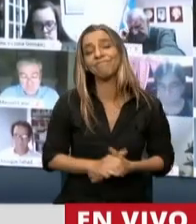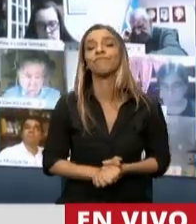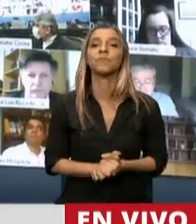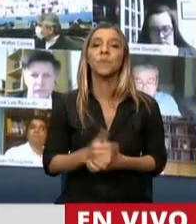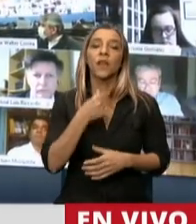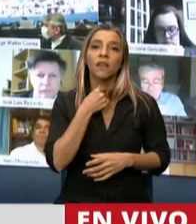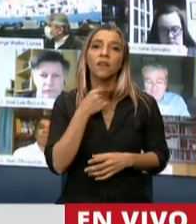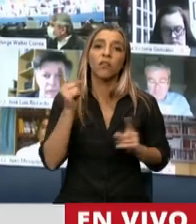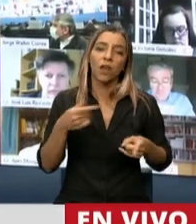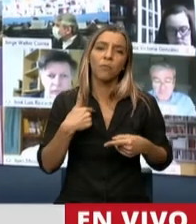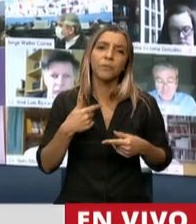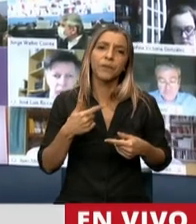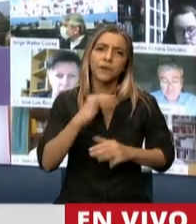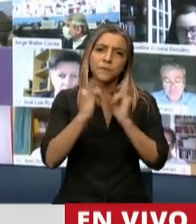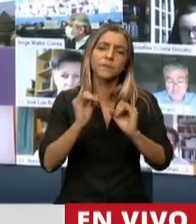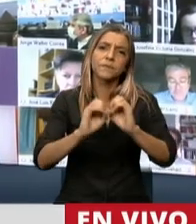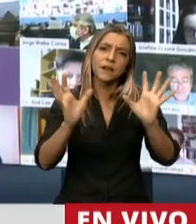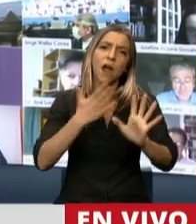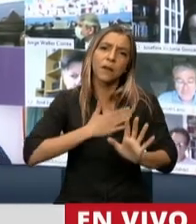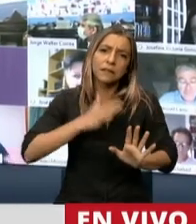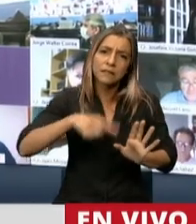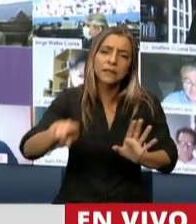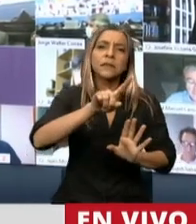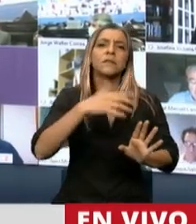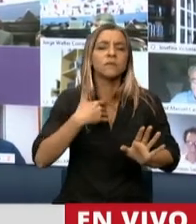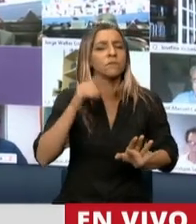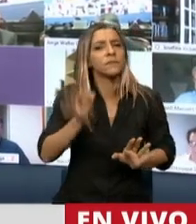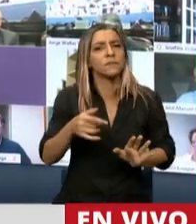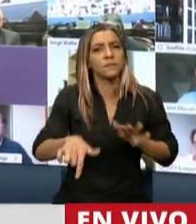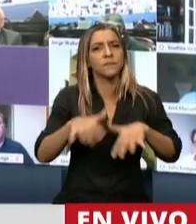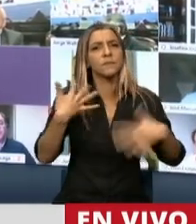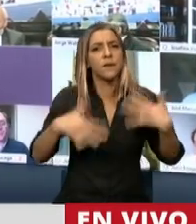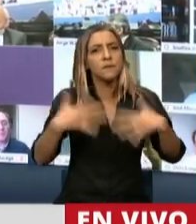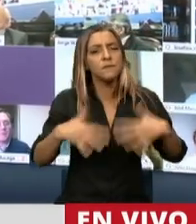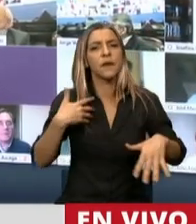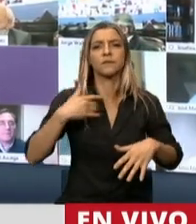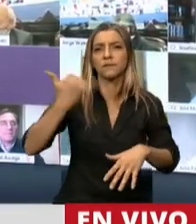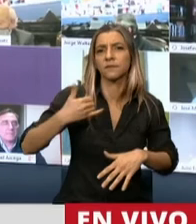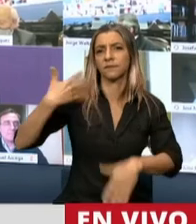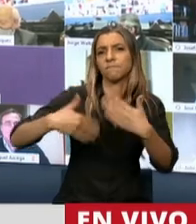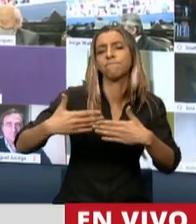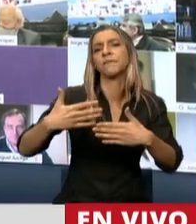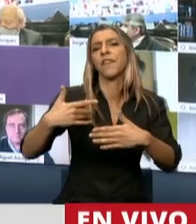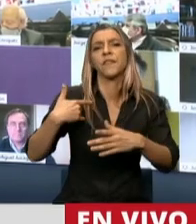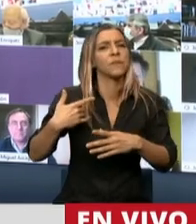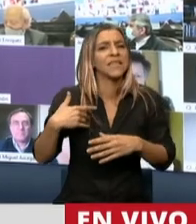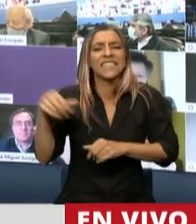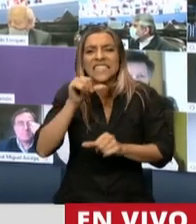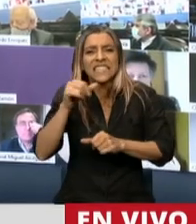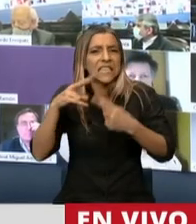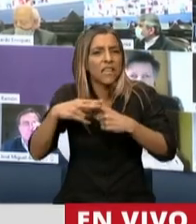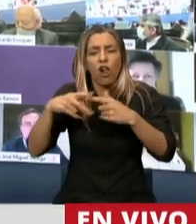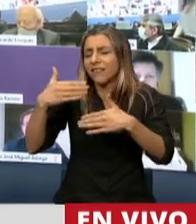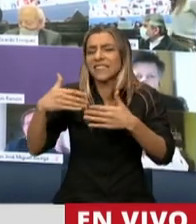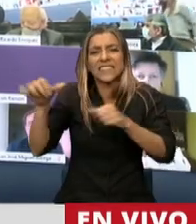tranquilidad es que más allá de la emergencia más allá del desarrollo enorme y la velocidad con que la ciencia está intentando